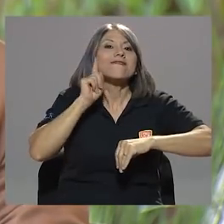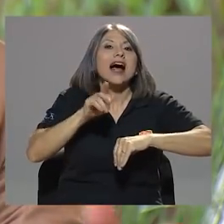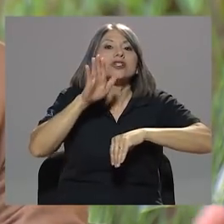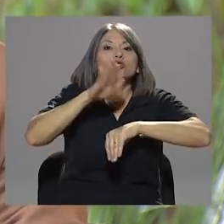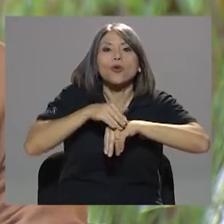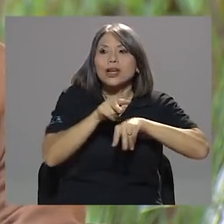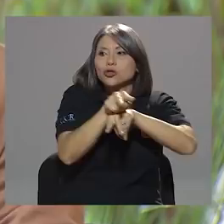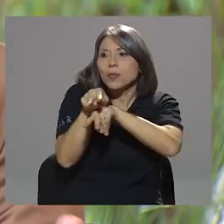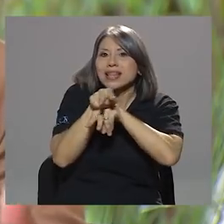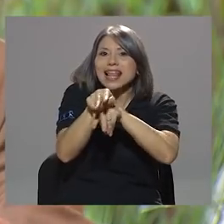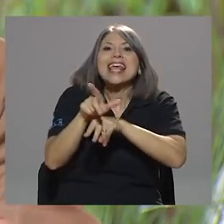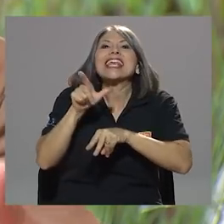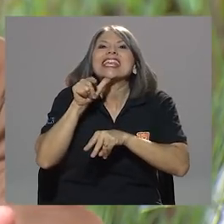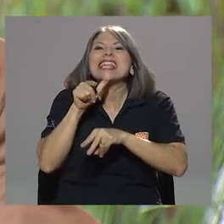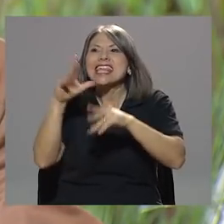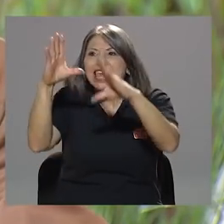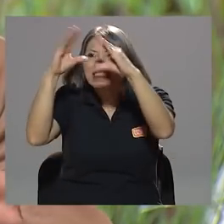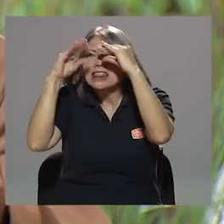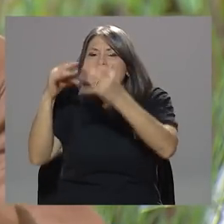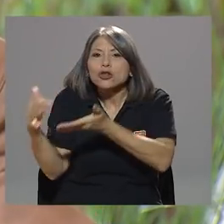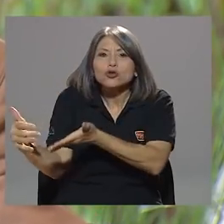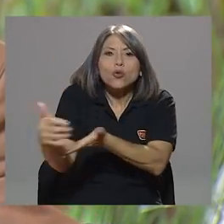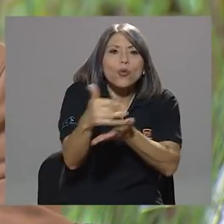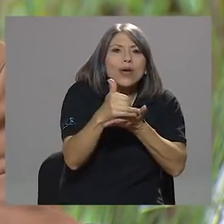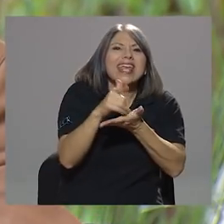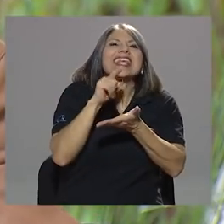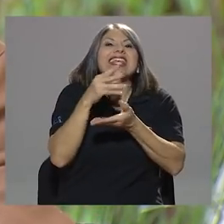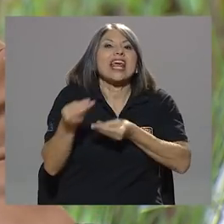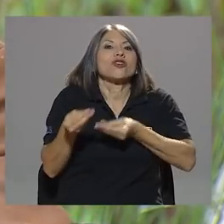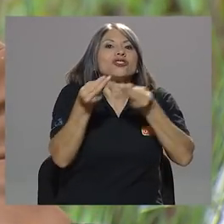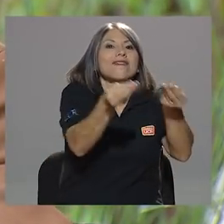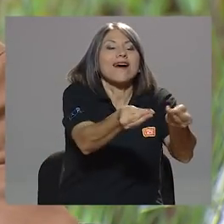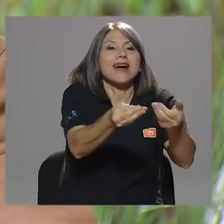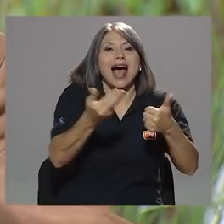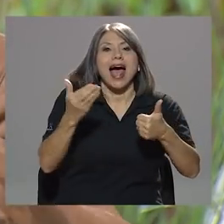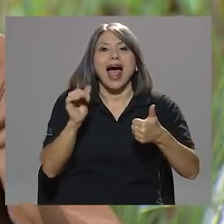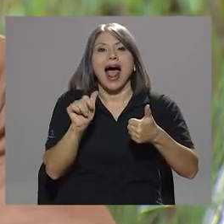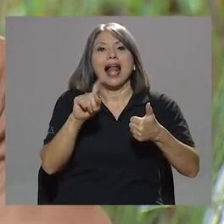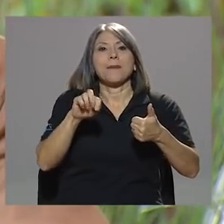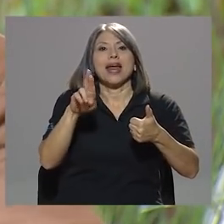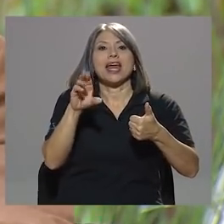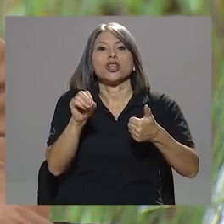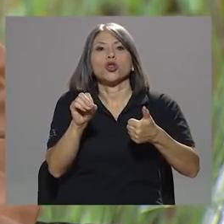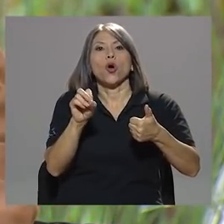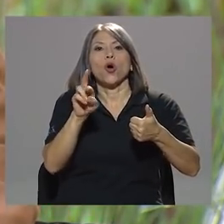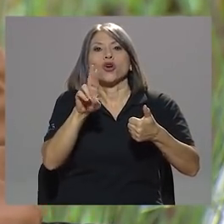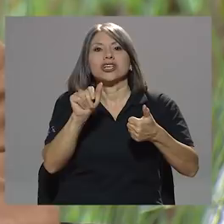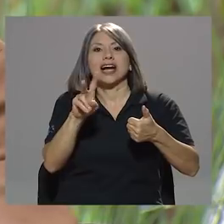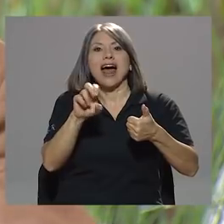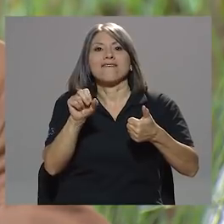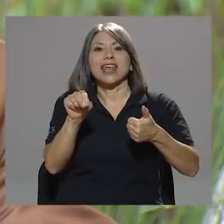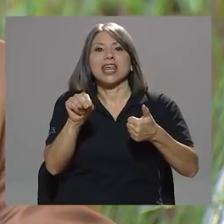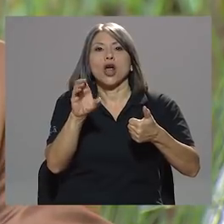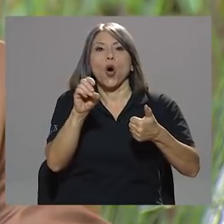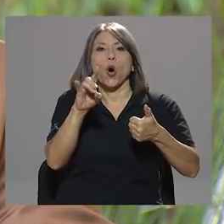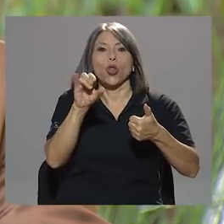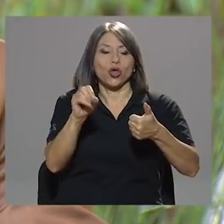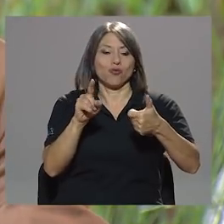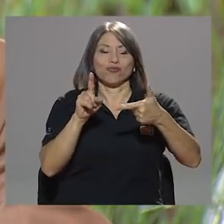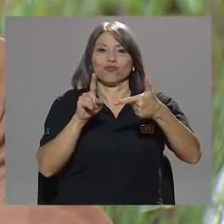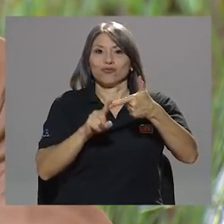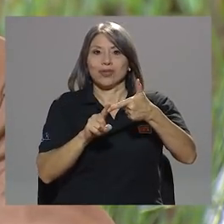recogía los datos? ¿Quién los llevaba? Alberto Rave en odio, reunido en privado con el